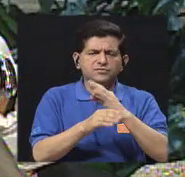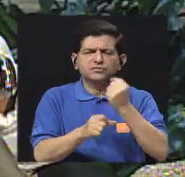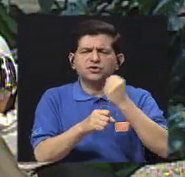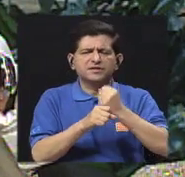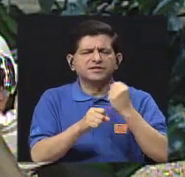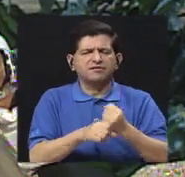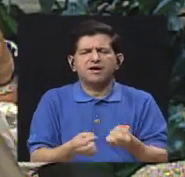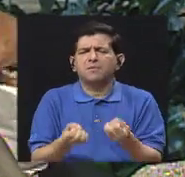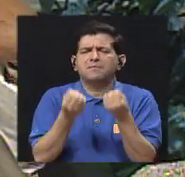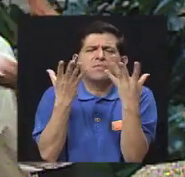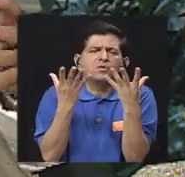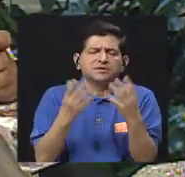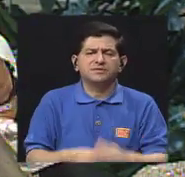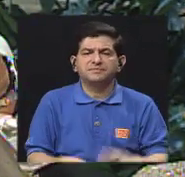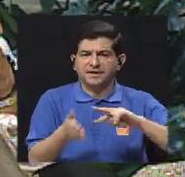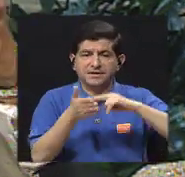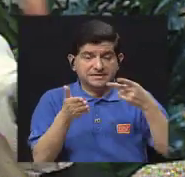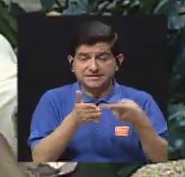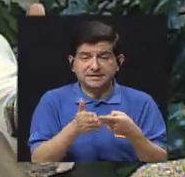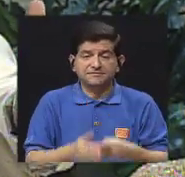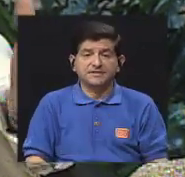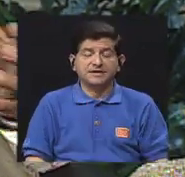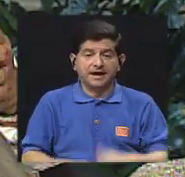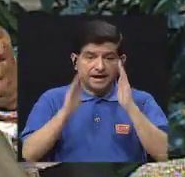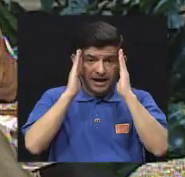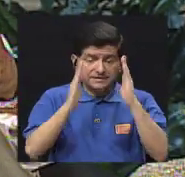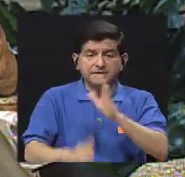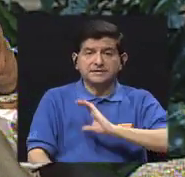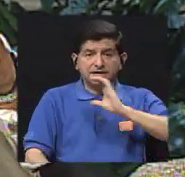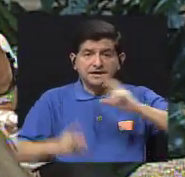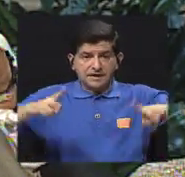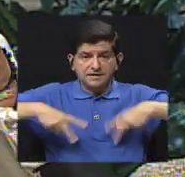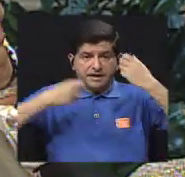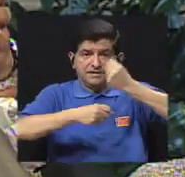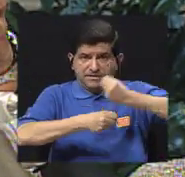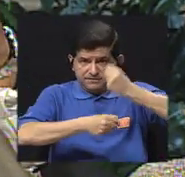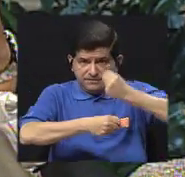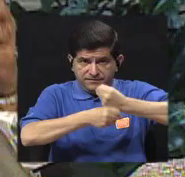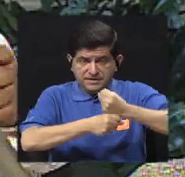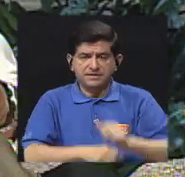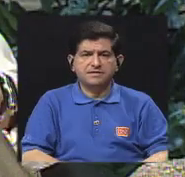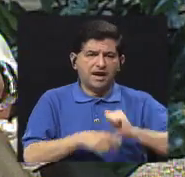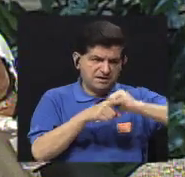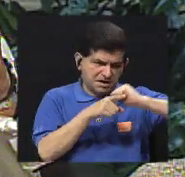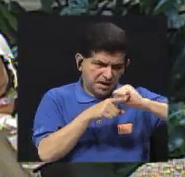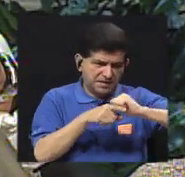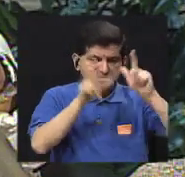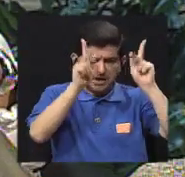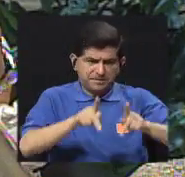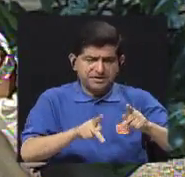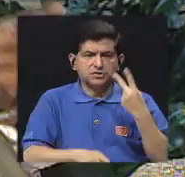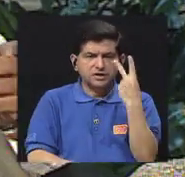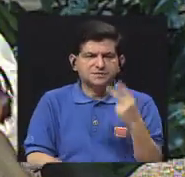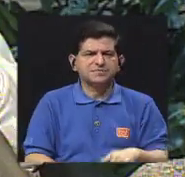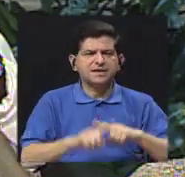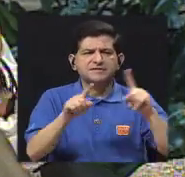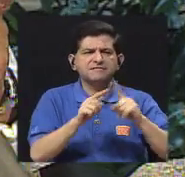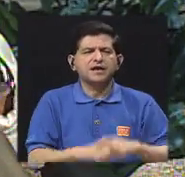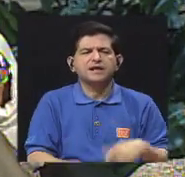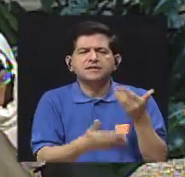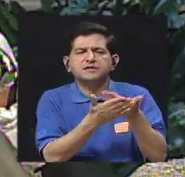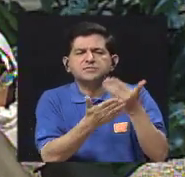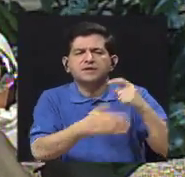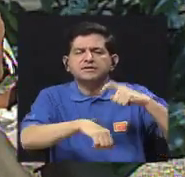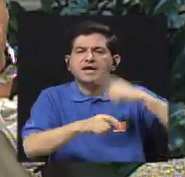es calidad de vida, de vida laboral. Y básicamente es capacitarlos para poder ver las señales a